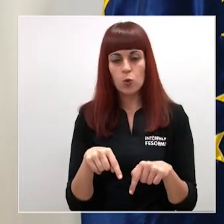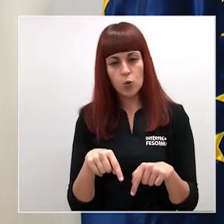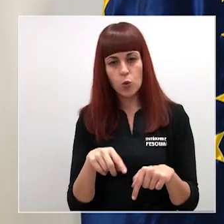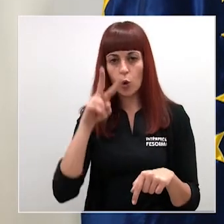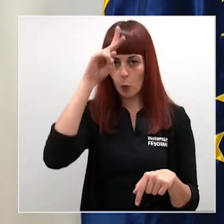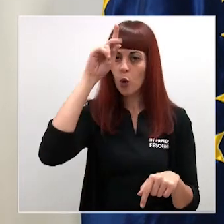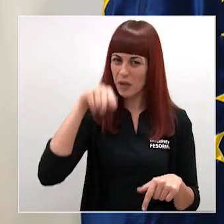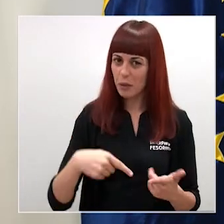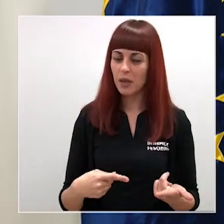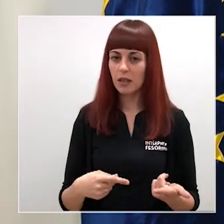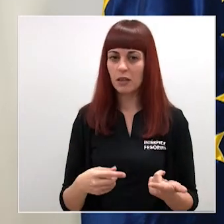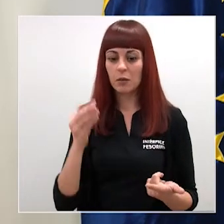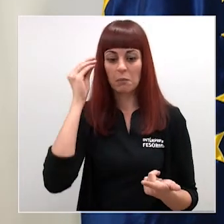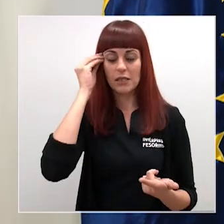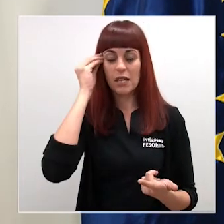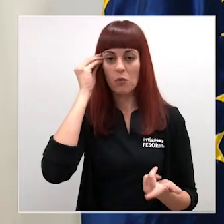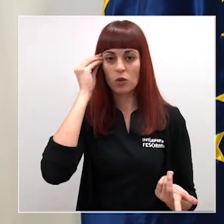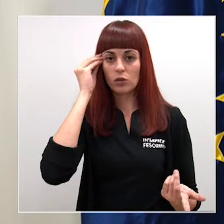se queda en una situación